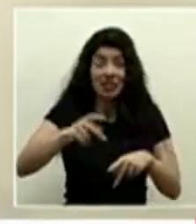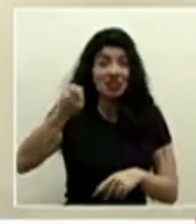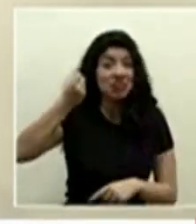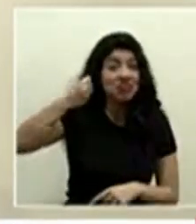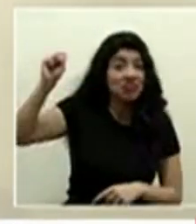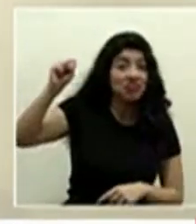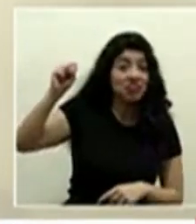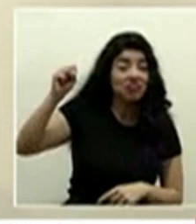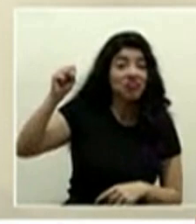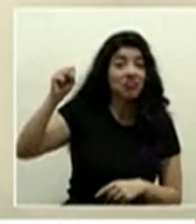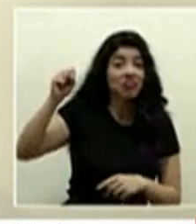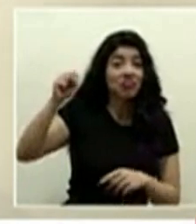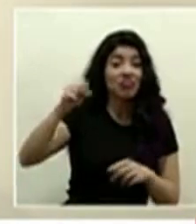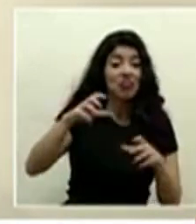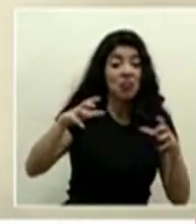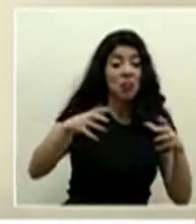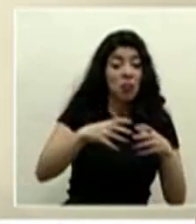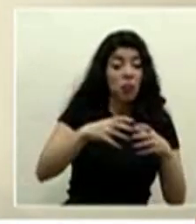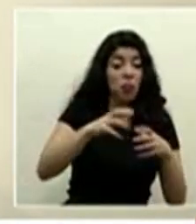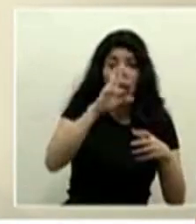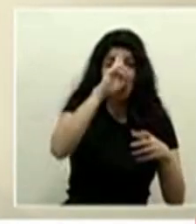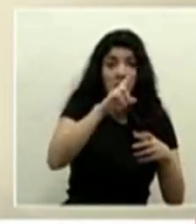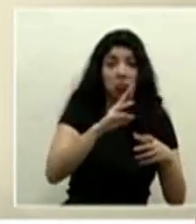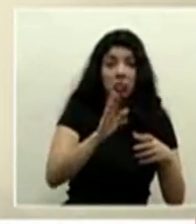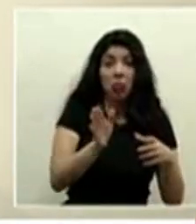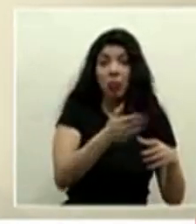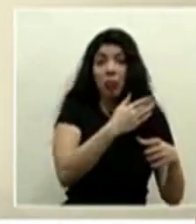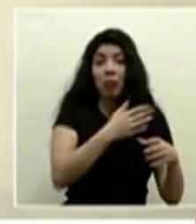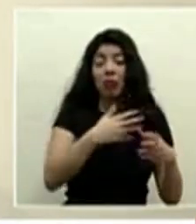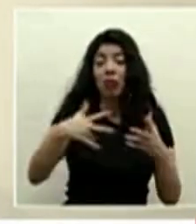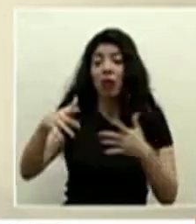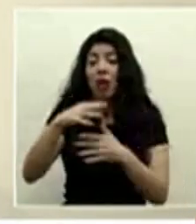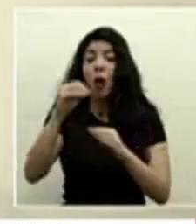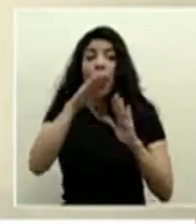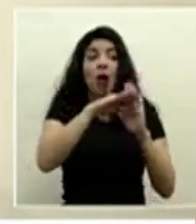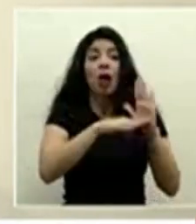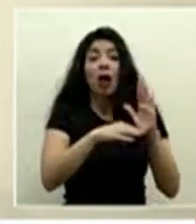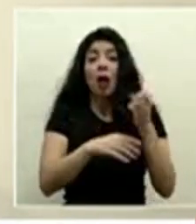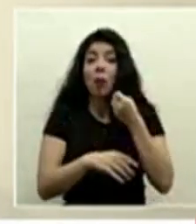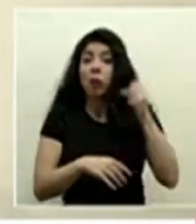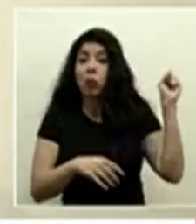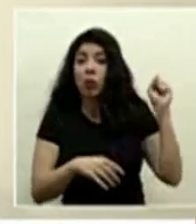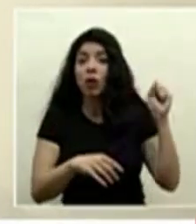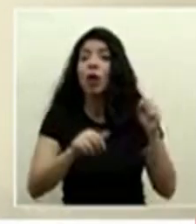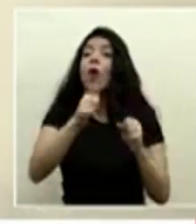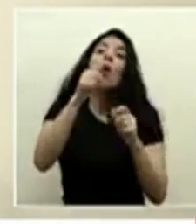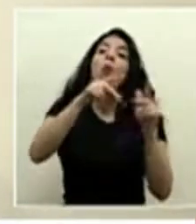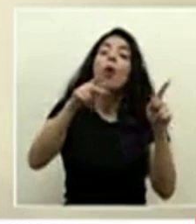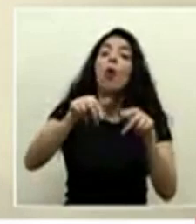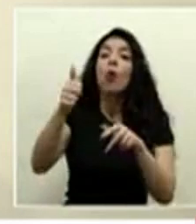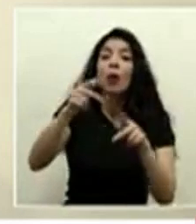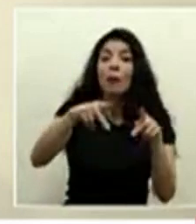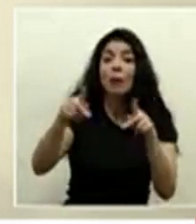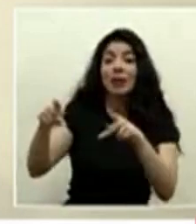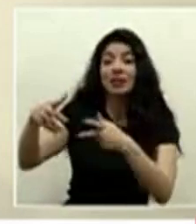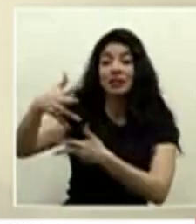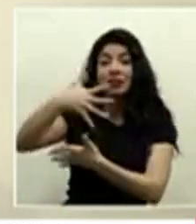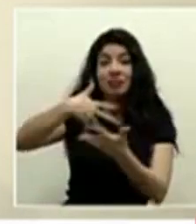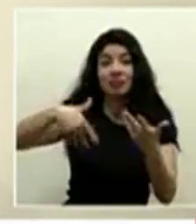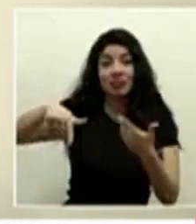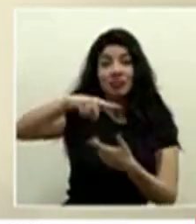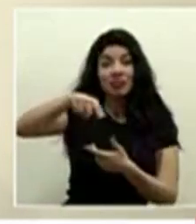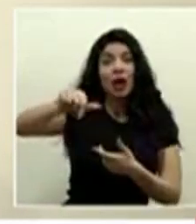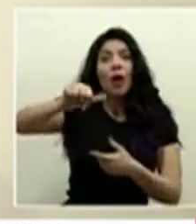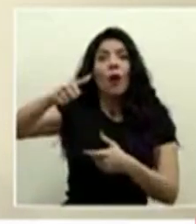esa esa burbuja social o esa medida sanitaria o bien a otras personas que están en el entorno y que al final esas que están en el entorno tienen